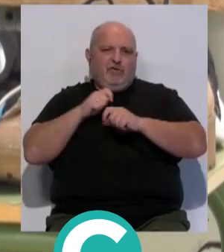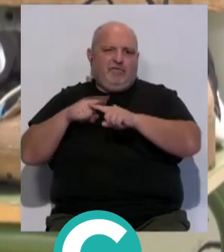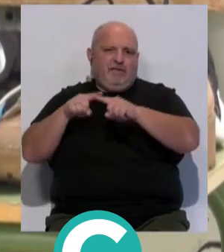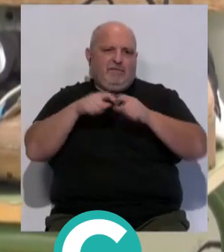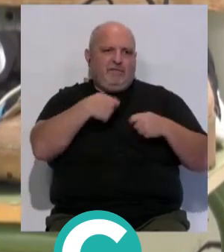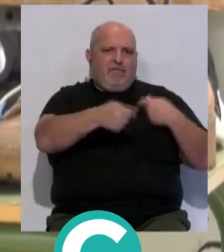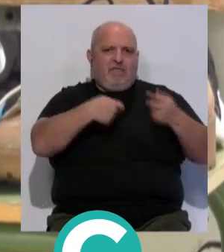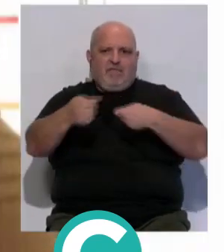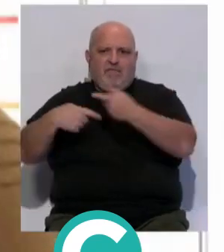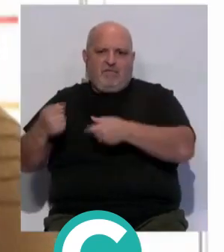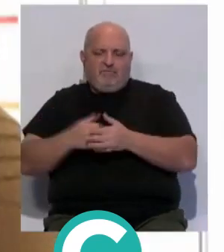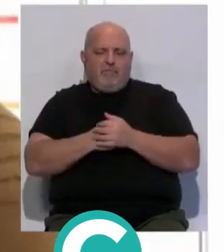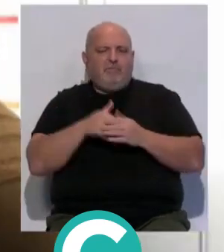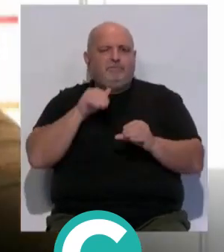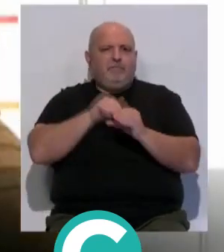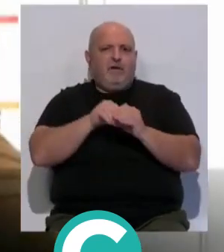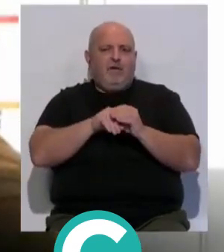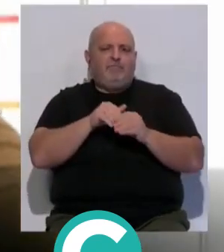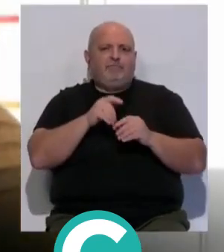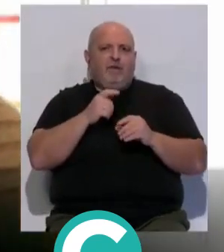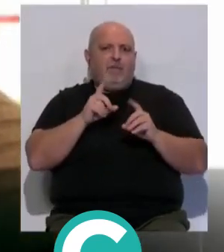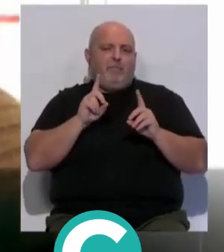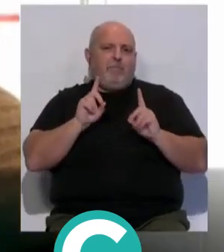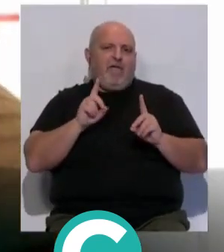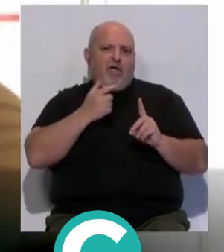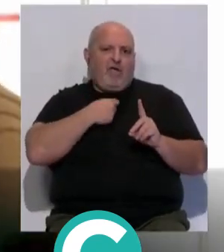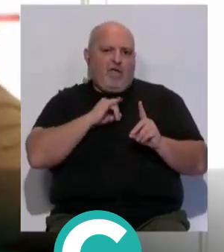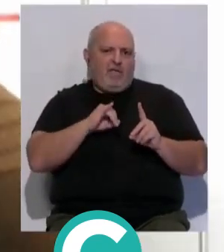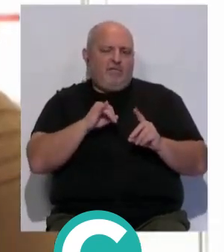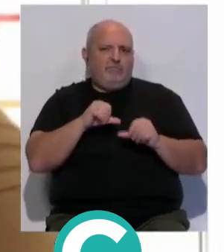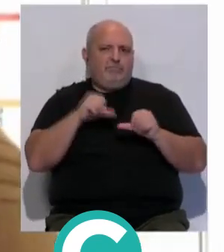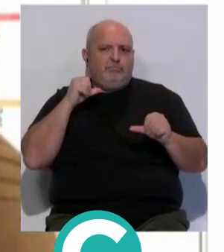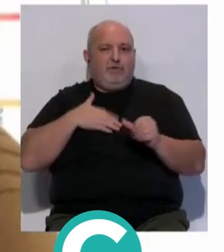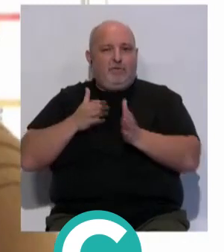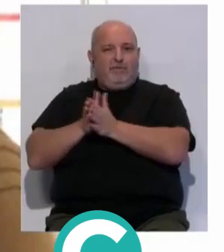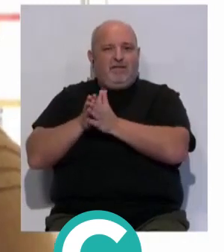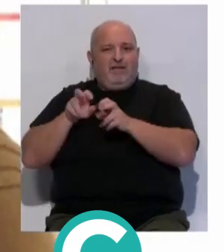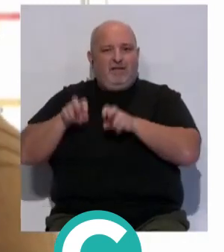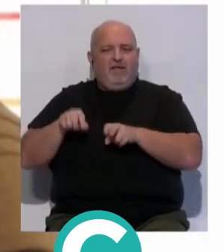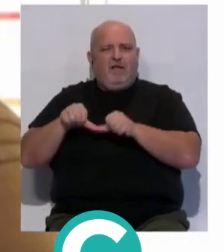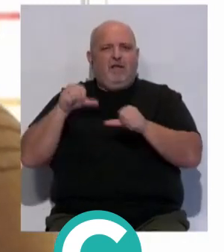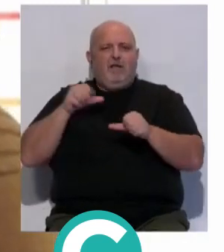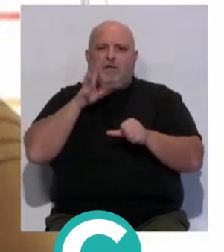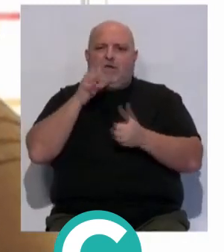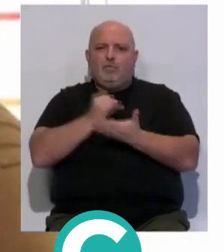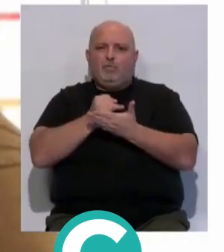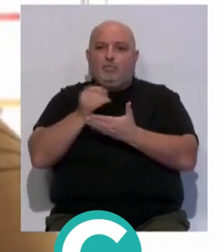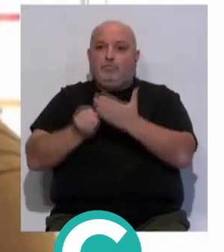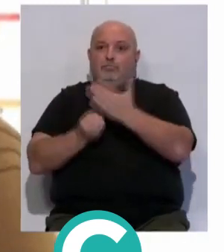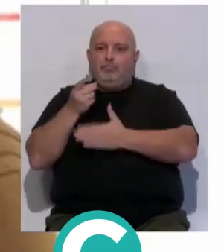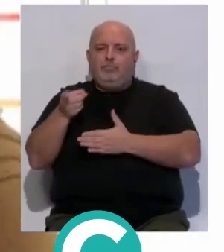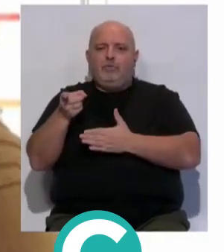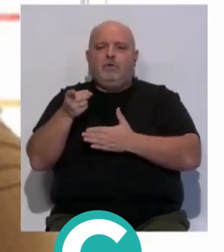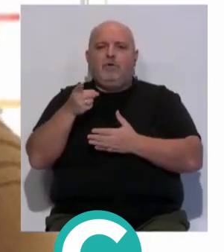Sí, bueno, es un proyecto amplio, es un proyecto que tiene un fondo pedagógico, porque, bueno, se hace ya en mi compañera, porque yo quiero decir que este proyecto surge en el instituto, pero